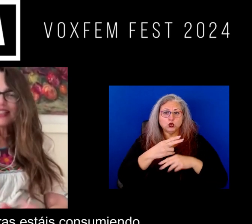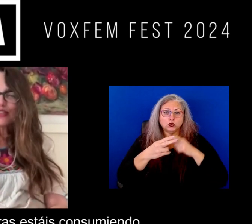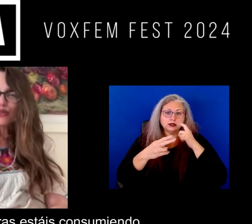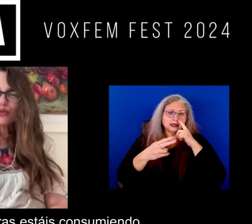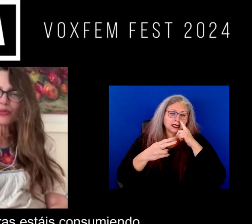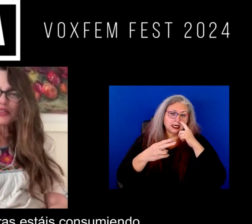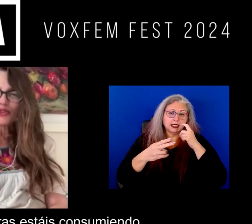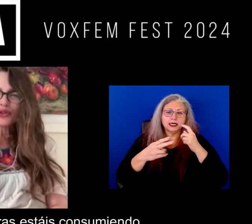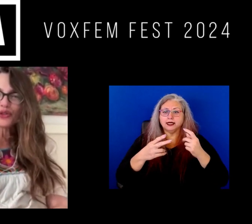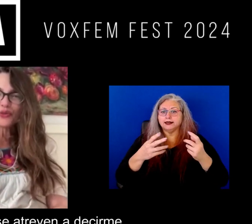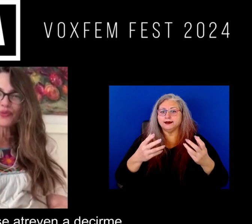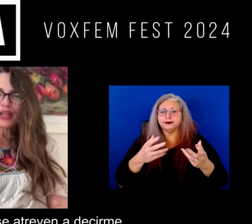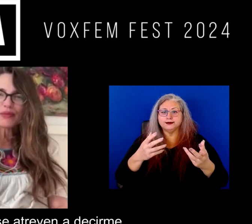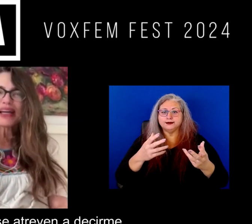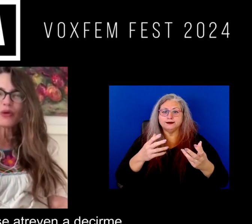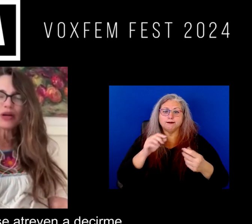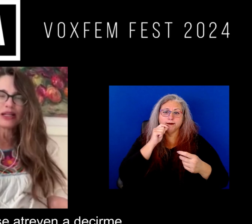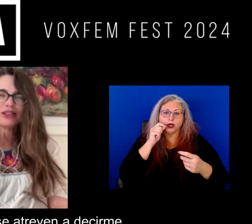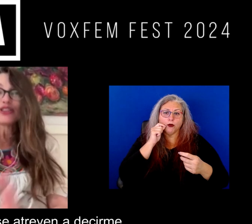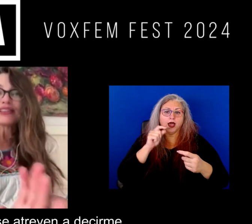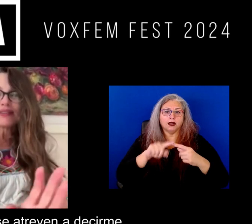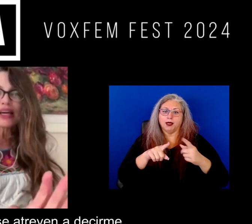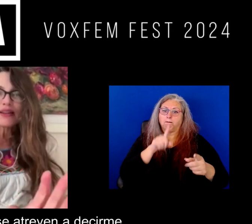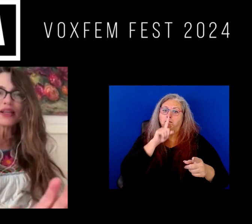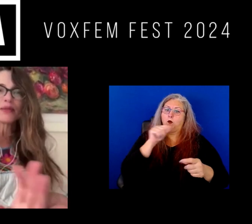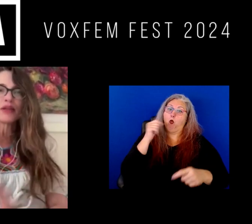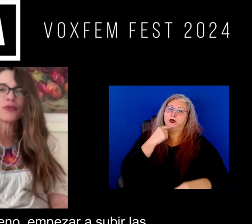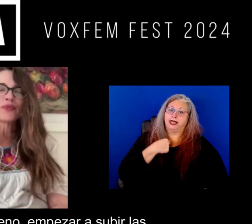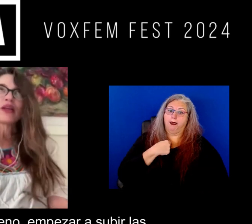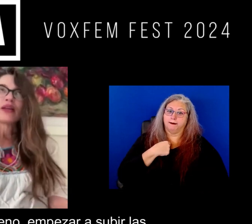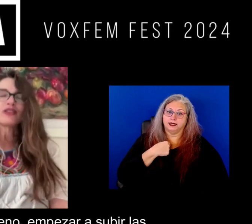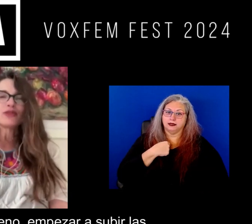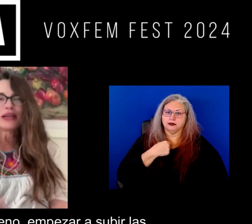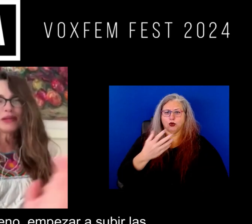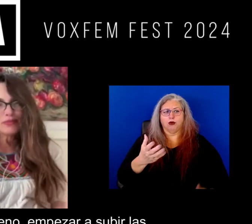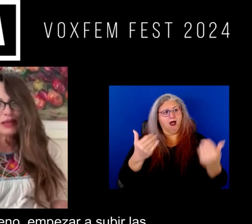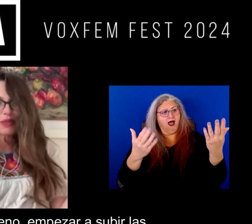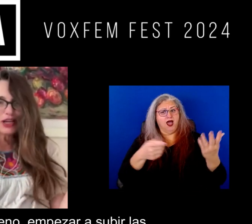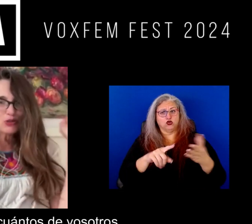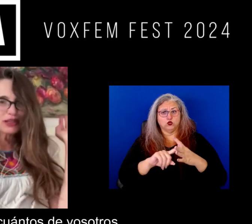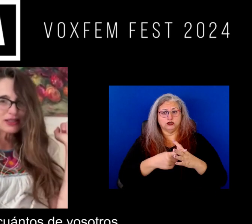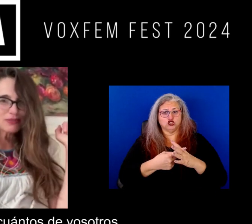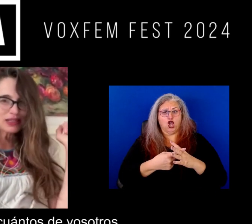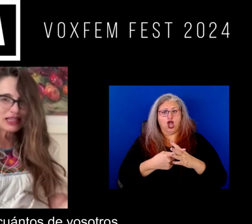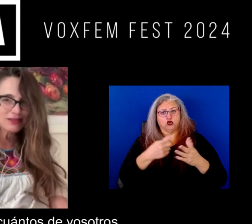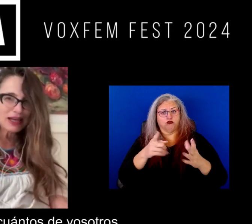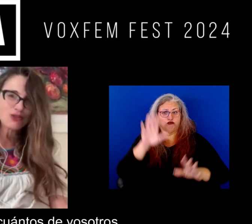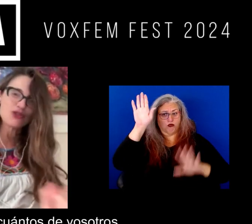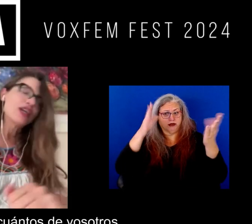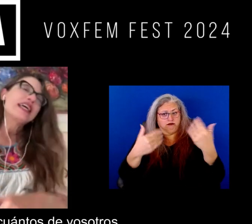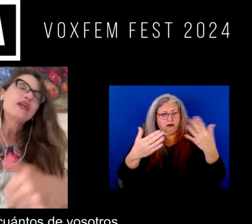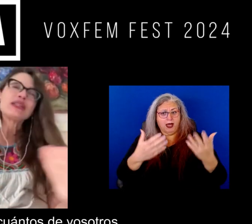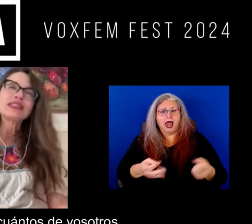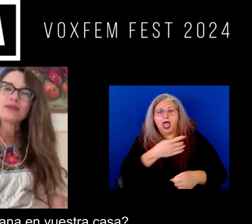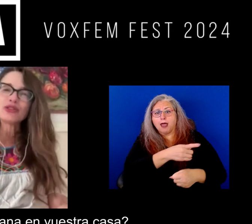estáis consumiendo marihuana? y no se atreven a decirme ¿no? entonces venga empezar a subir las manos